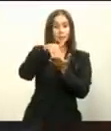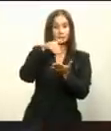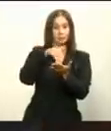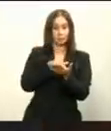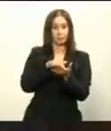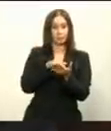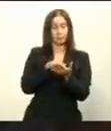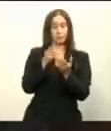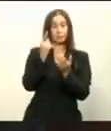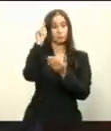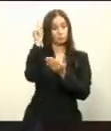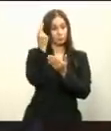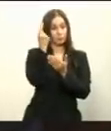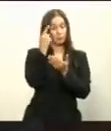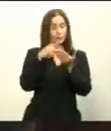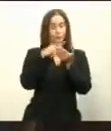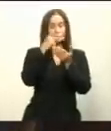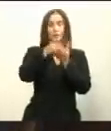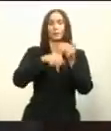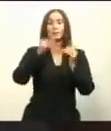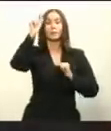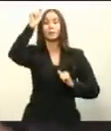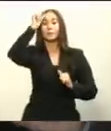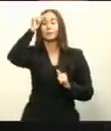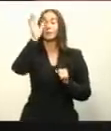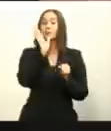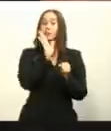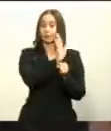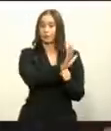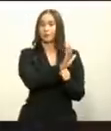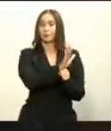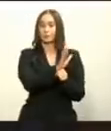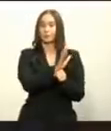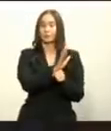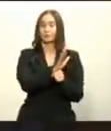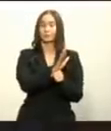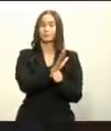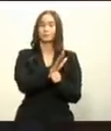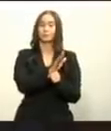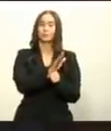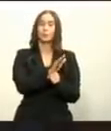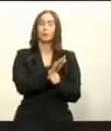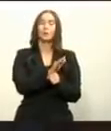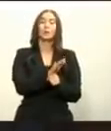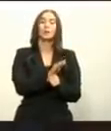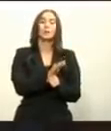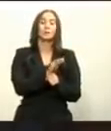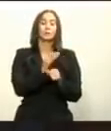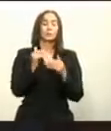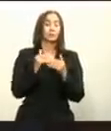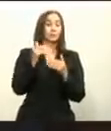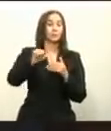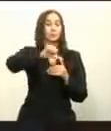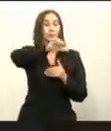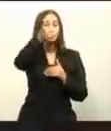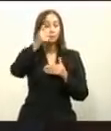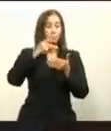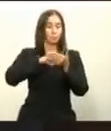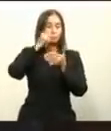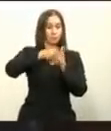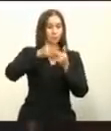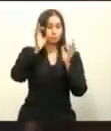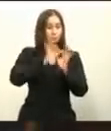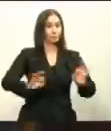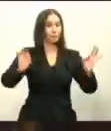de este plan del Gobierno. Eso es aparte de los planes que tenemos, muy importantes a través del